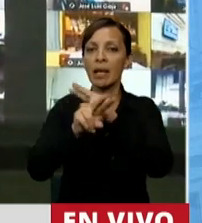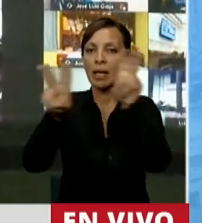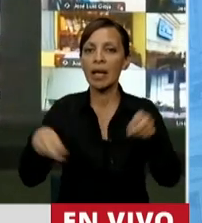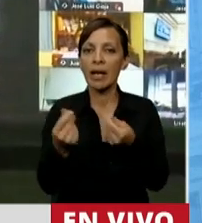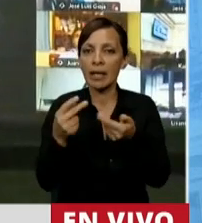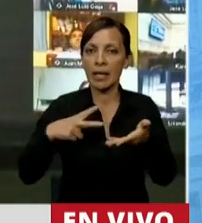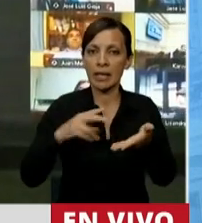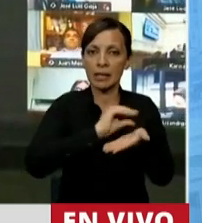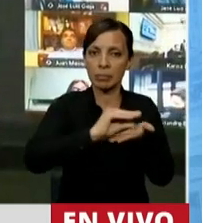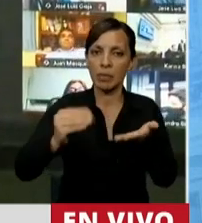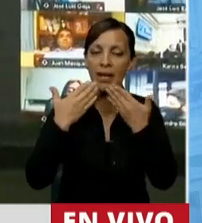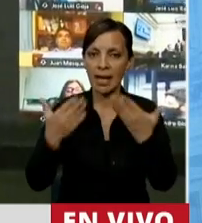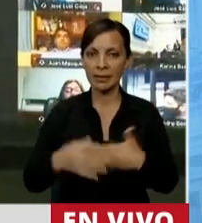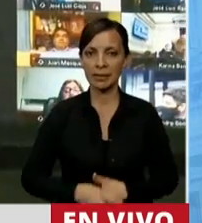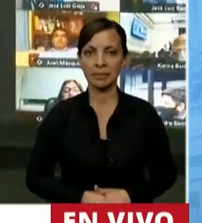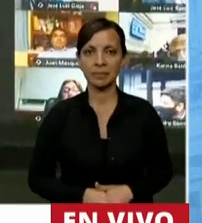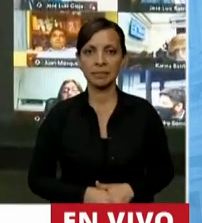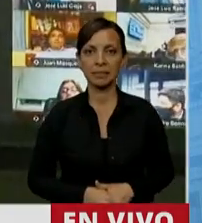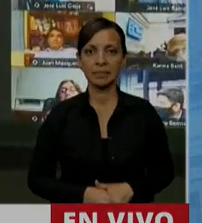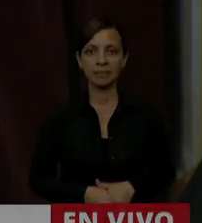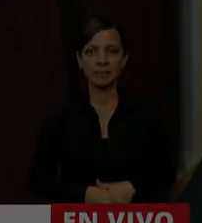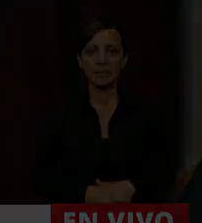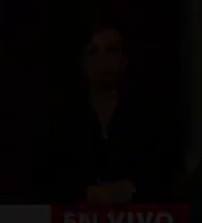riqueza. Gracias, señor Presidente. Gracias, diputado Ramón.